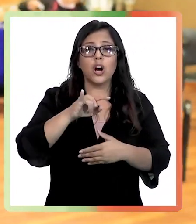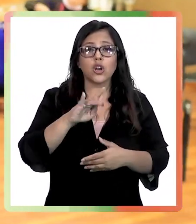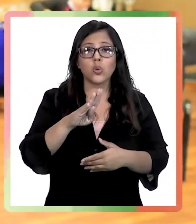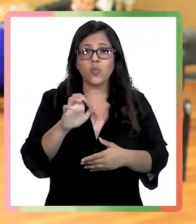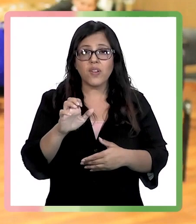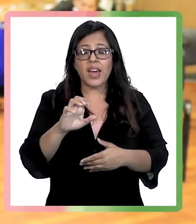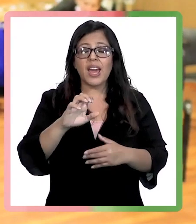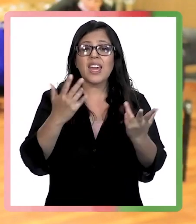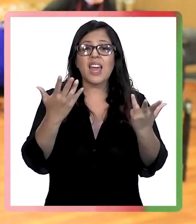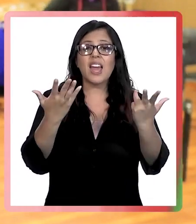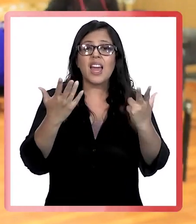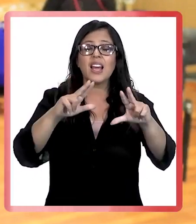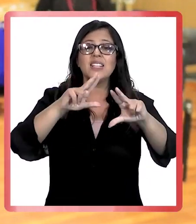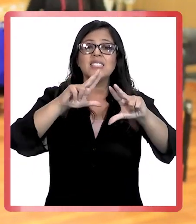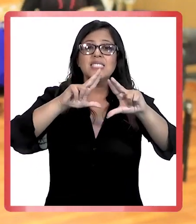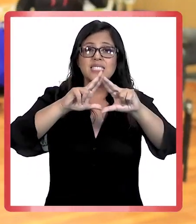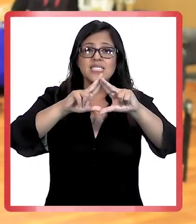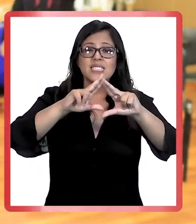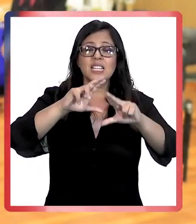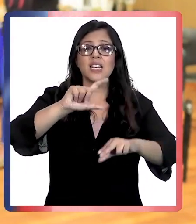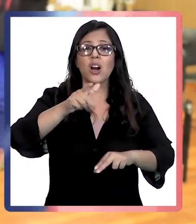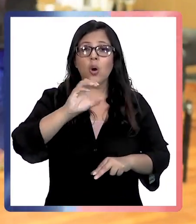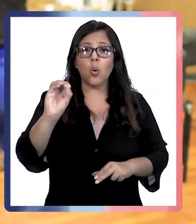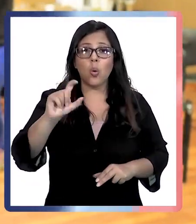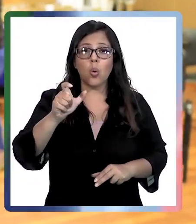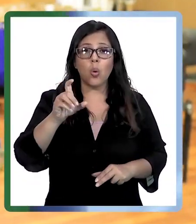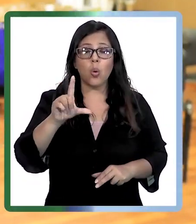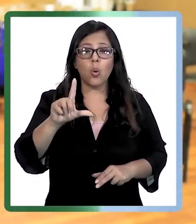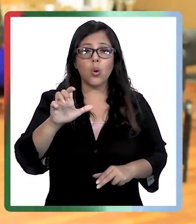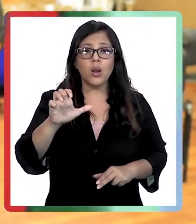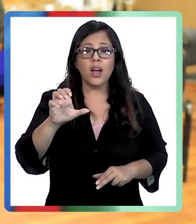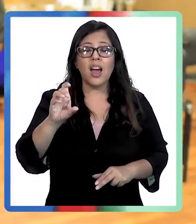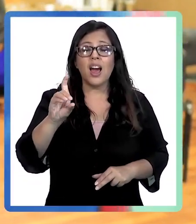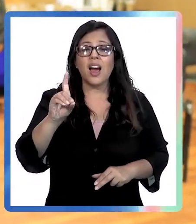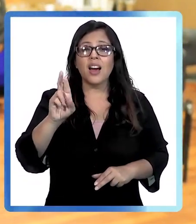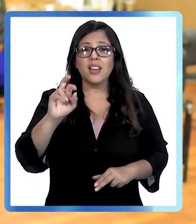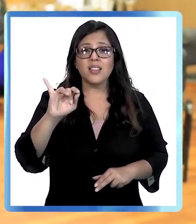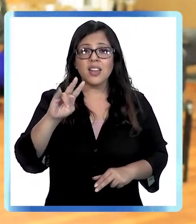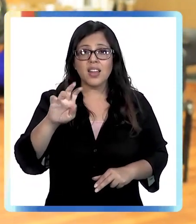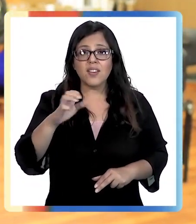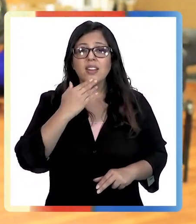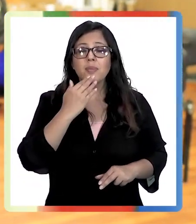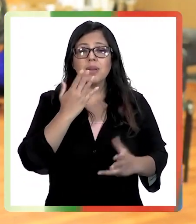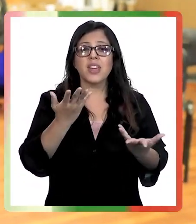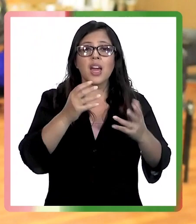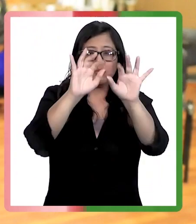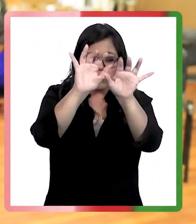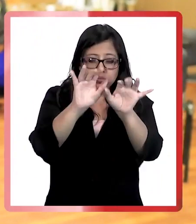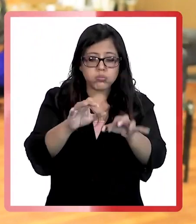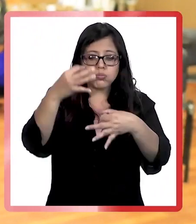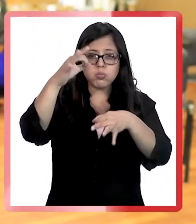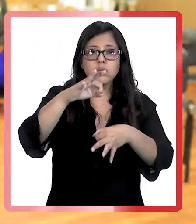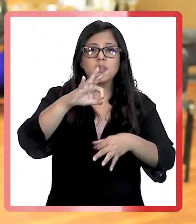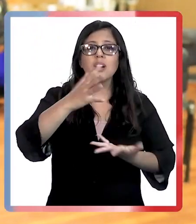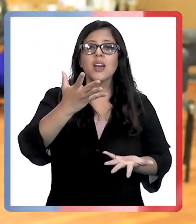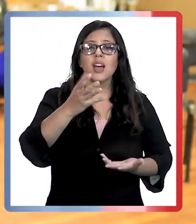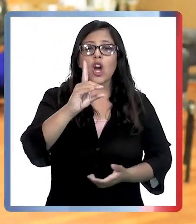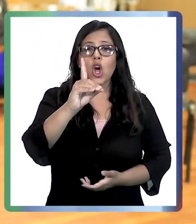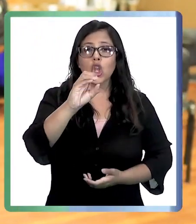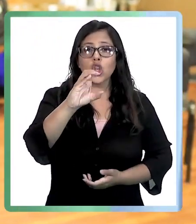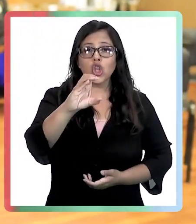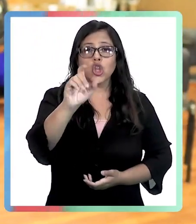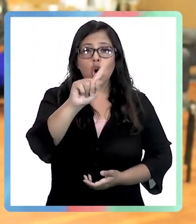través de Google Drive, por supuesto, hacer informes a través de Google Docs o a través de otro tipo de herramientas,